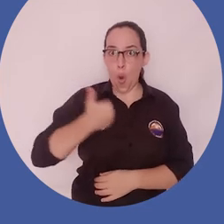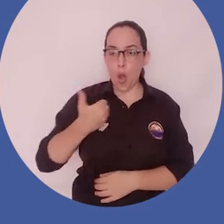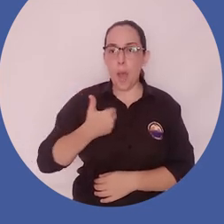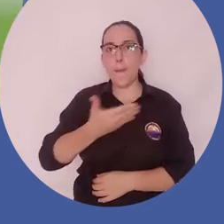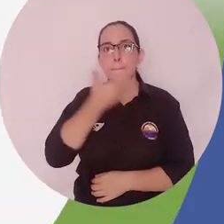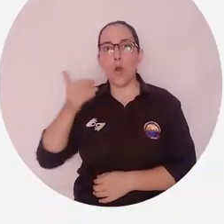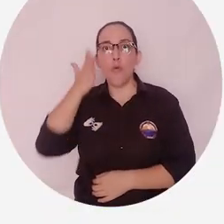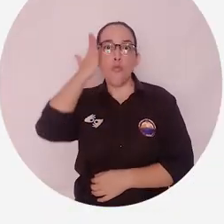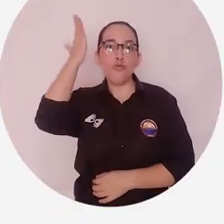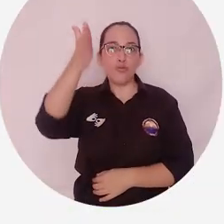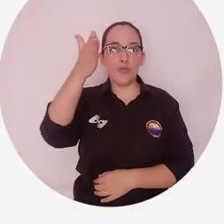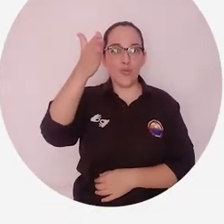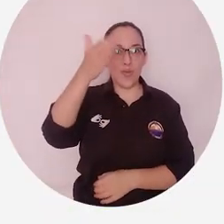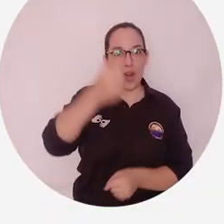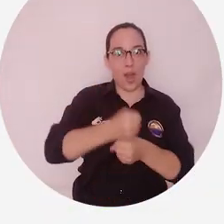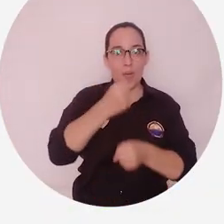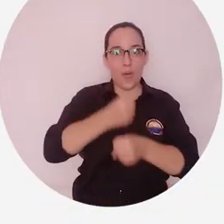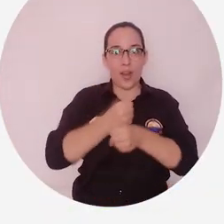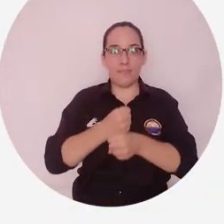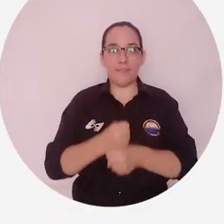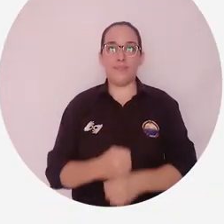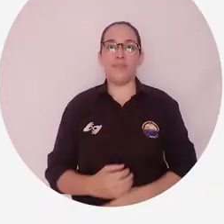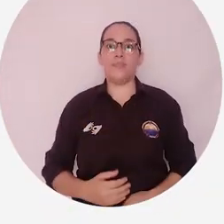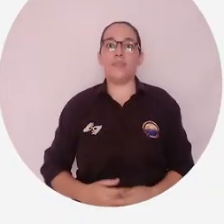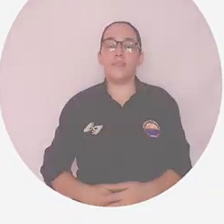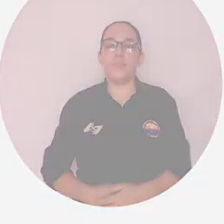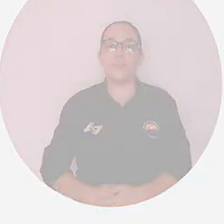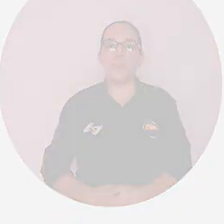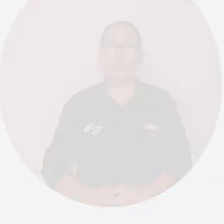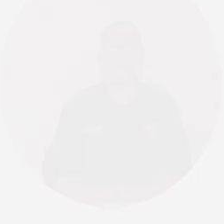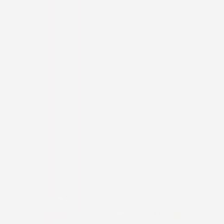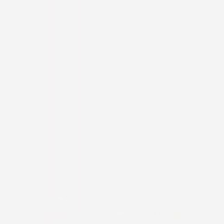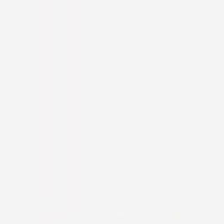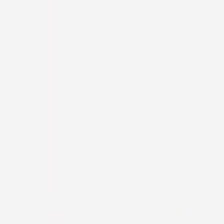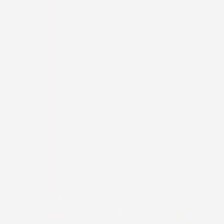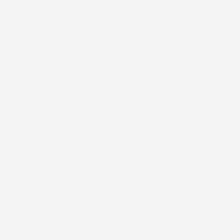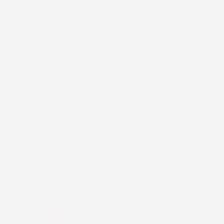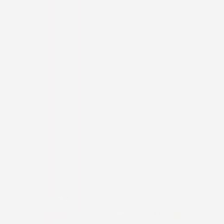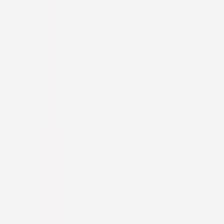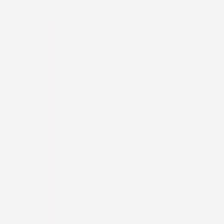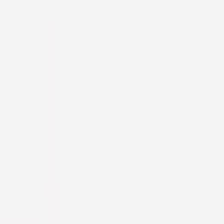Universidad del Magdalena. Aún más incluyente e innovadora.